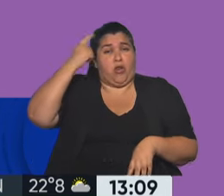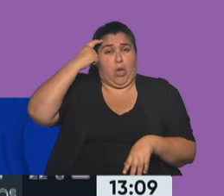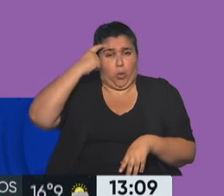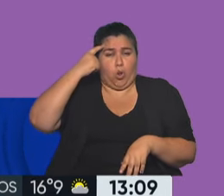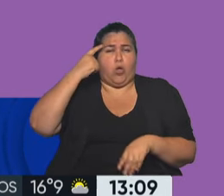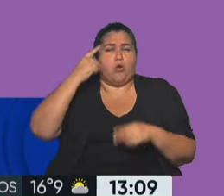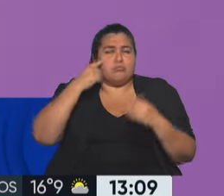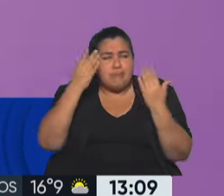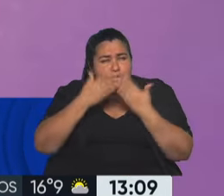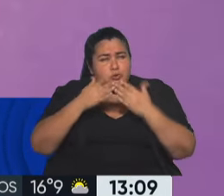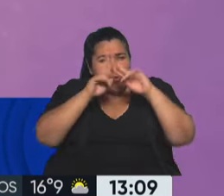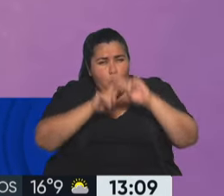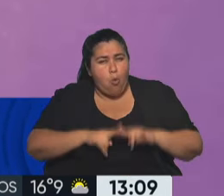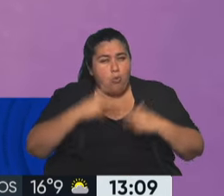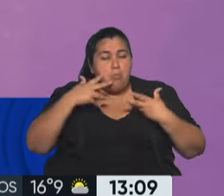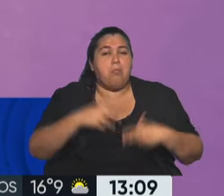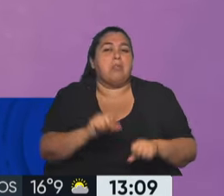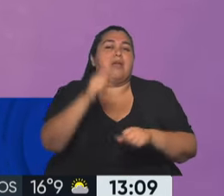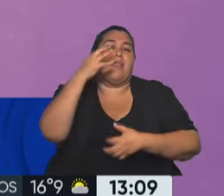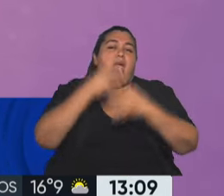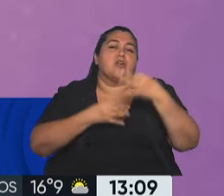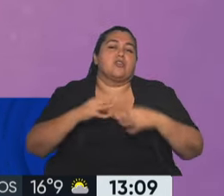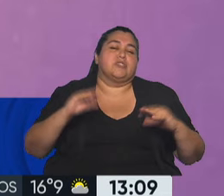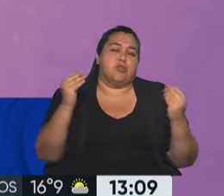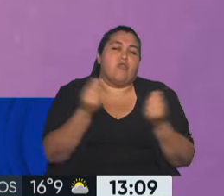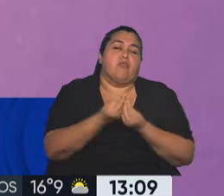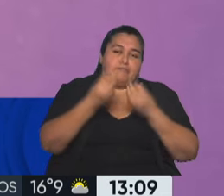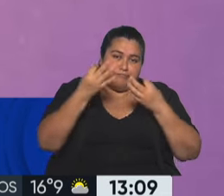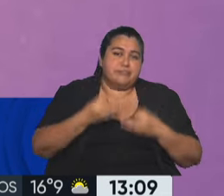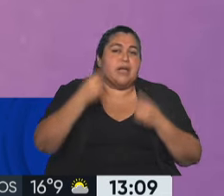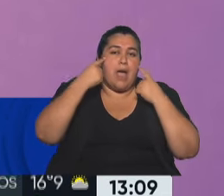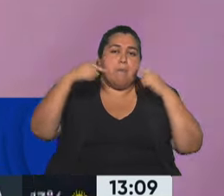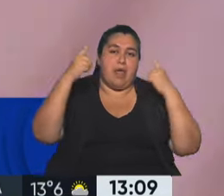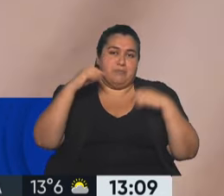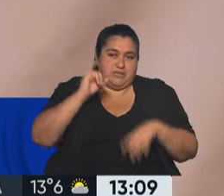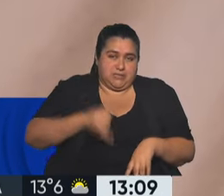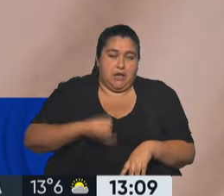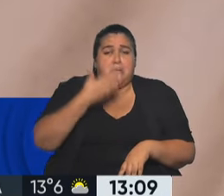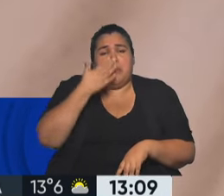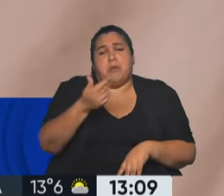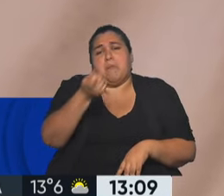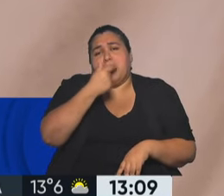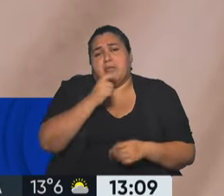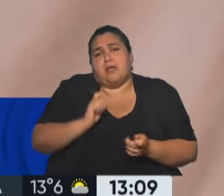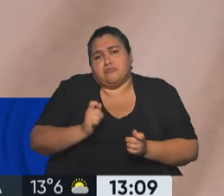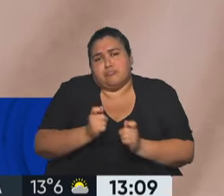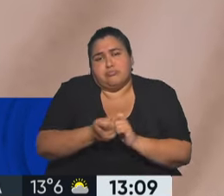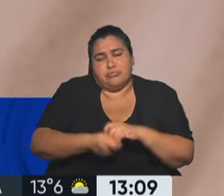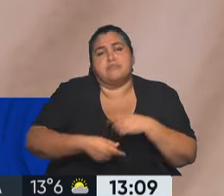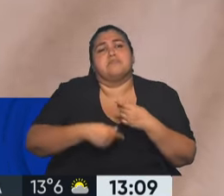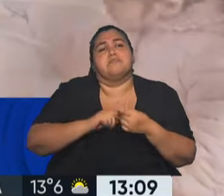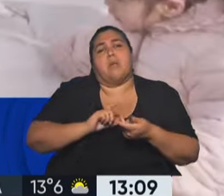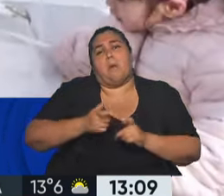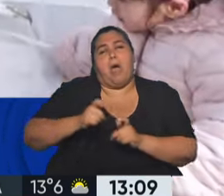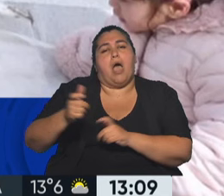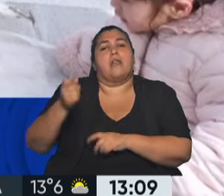hecho los estudios, me diagnosticó epilepsia. Después me fueron cambiando las medicaciones, fui variando de